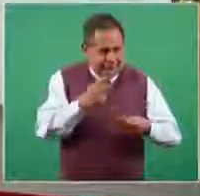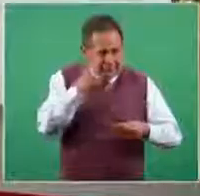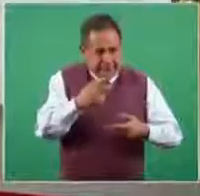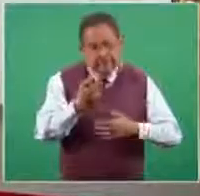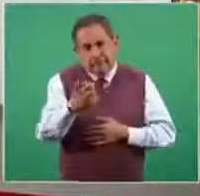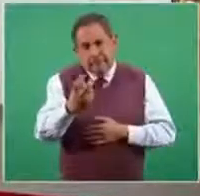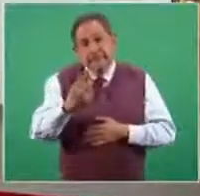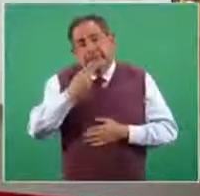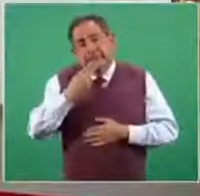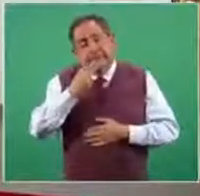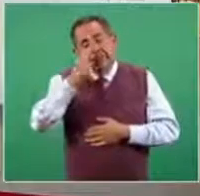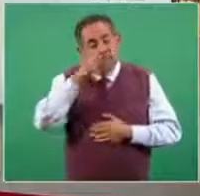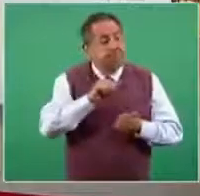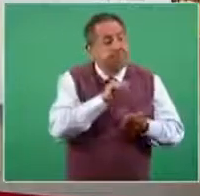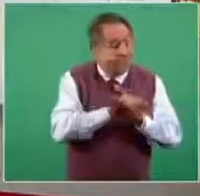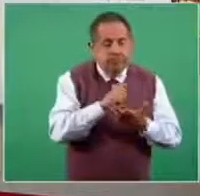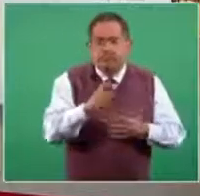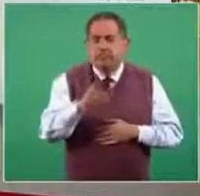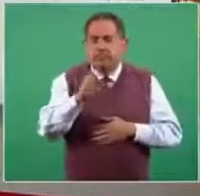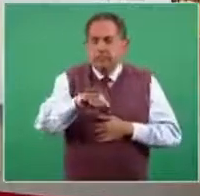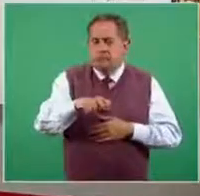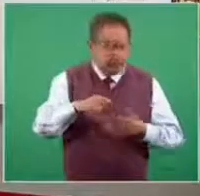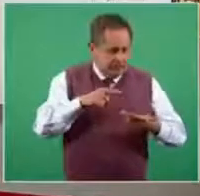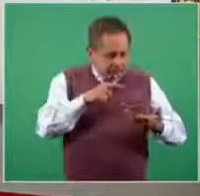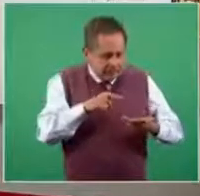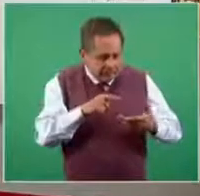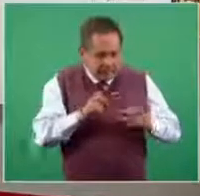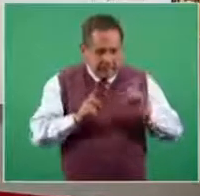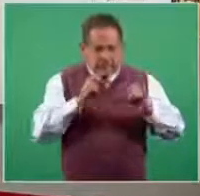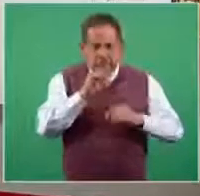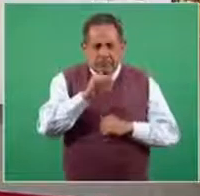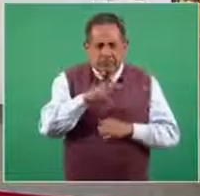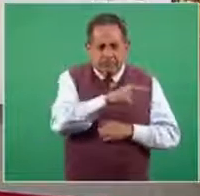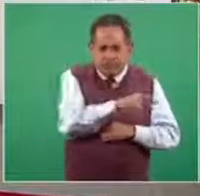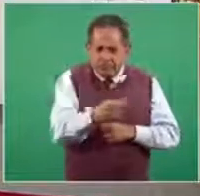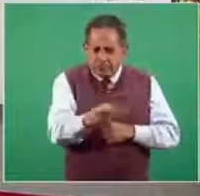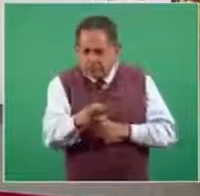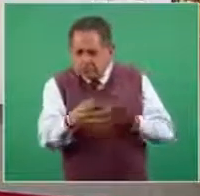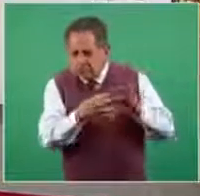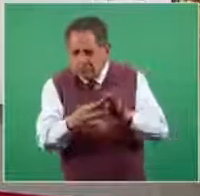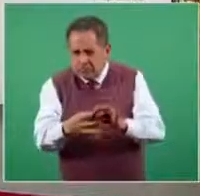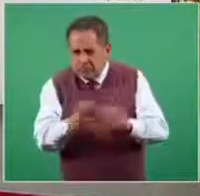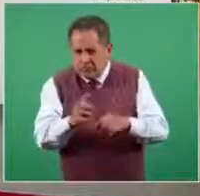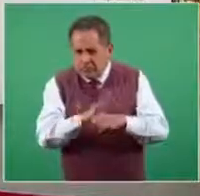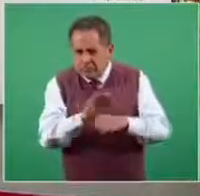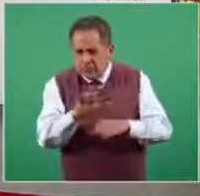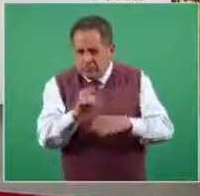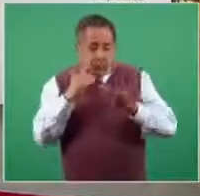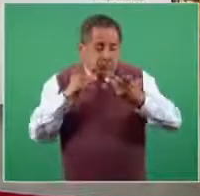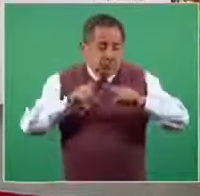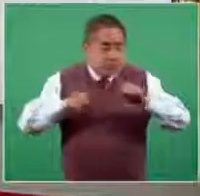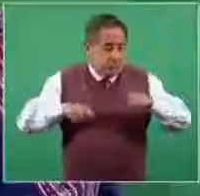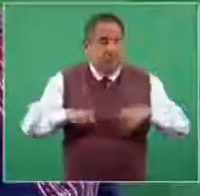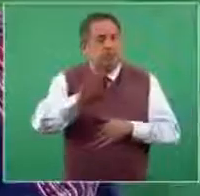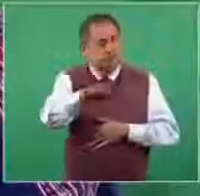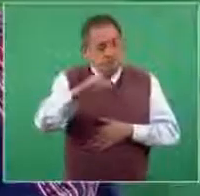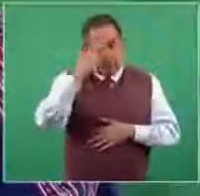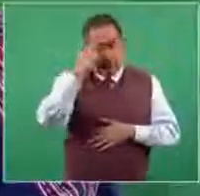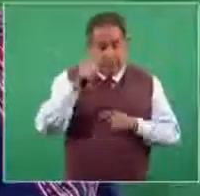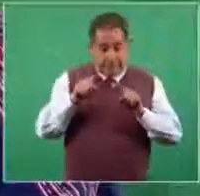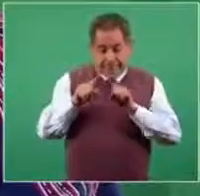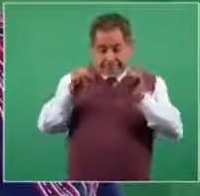en algunas ocasiones cuando queda la sospecha diagnóstica asociada a esto. Recordemos que dentro del propio